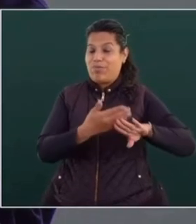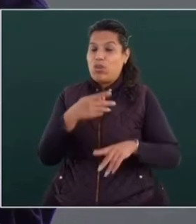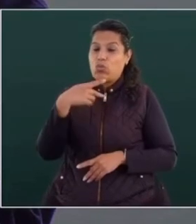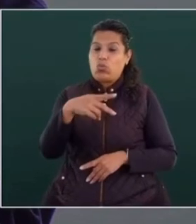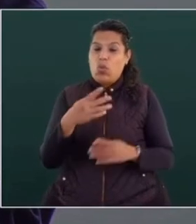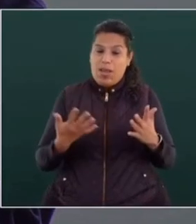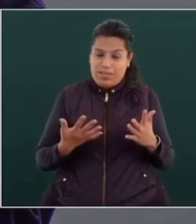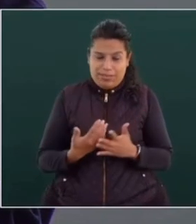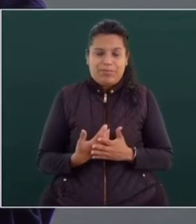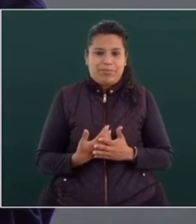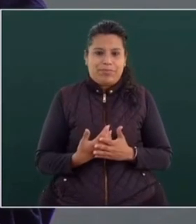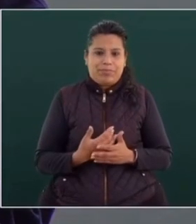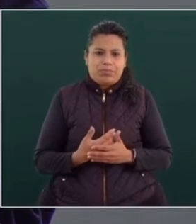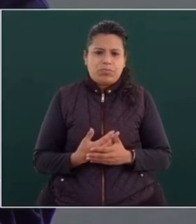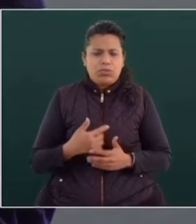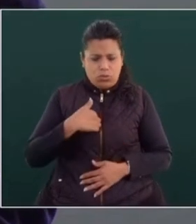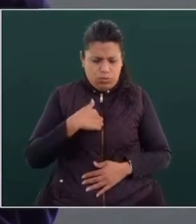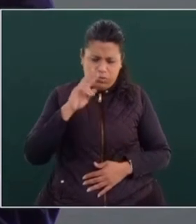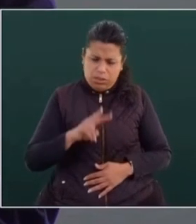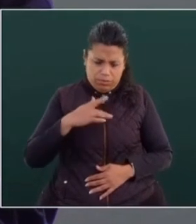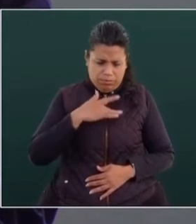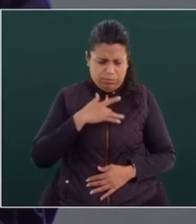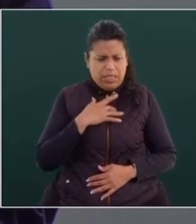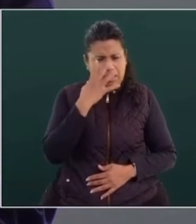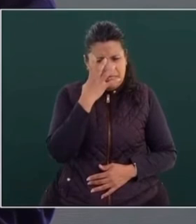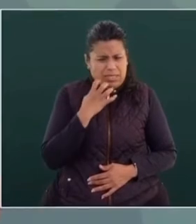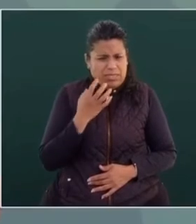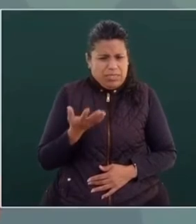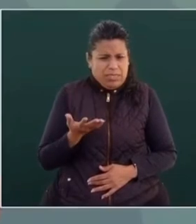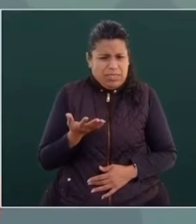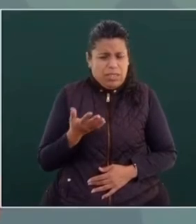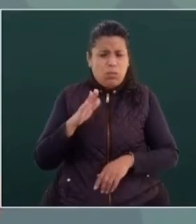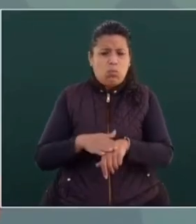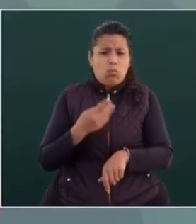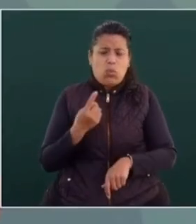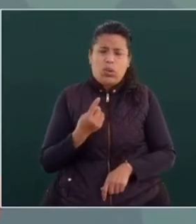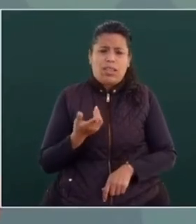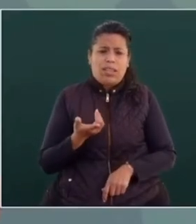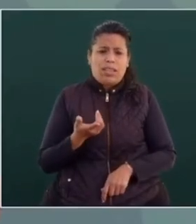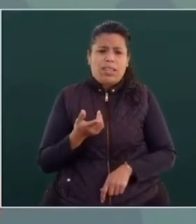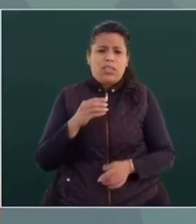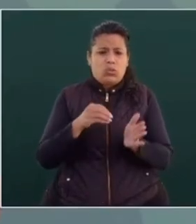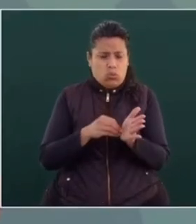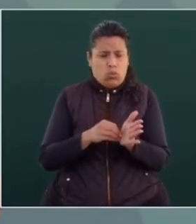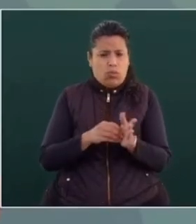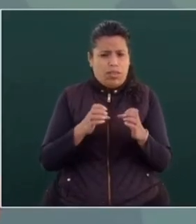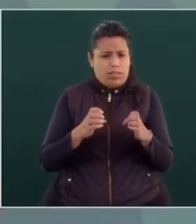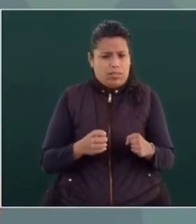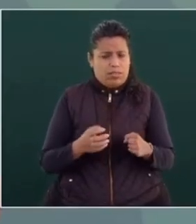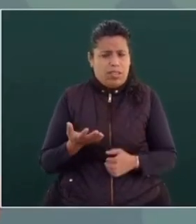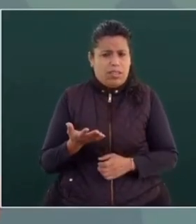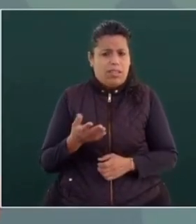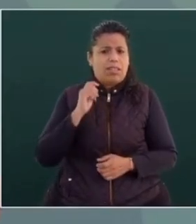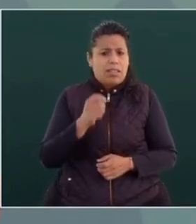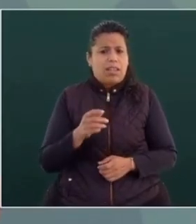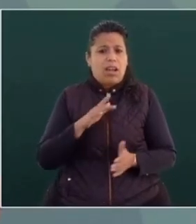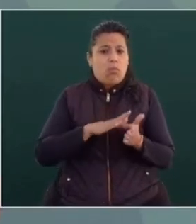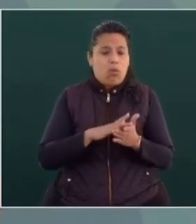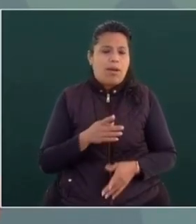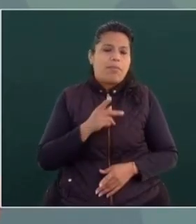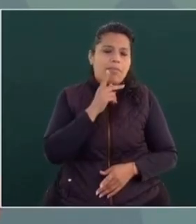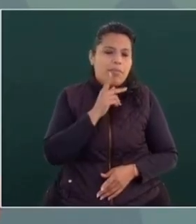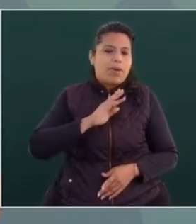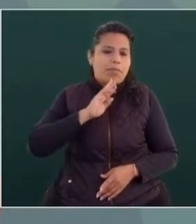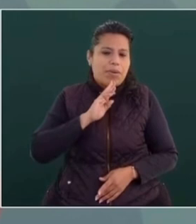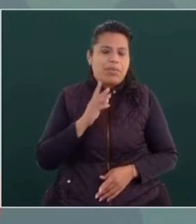Me da mucha tristeza porque están apoyando a mamás, papás que